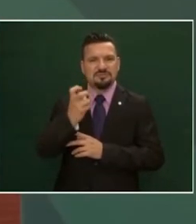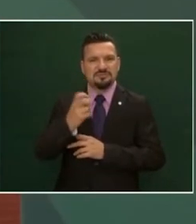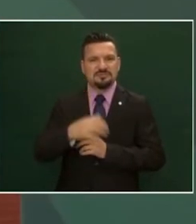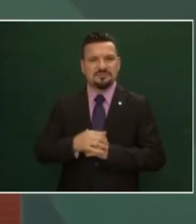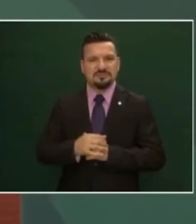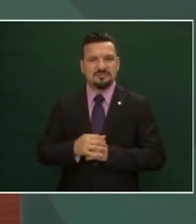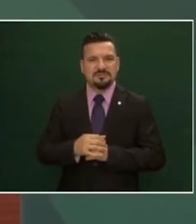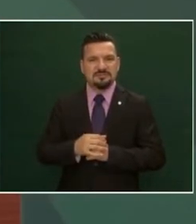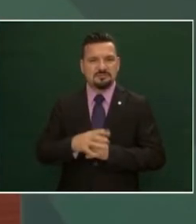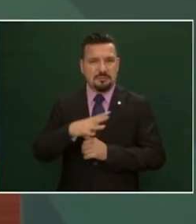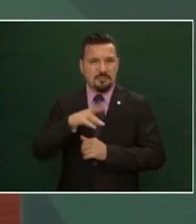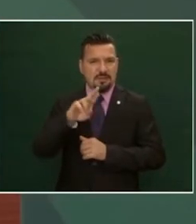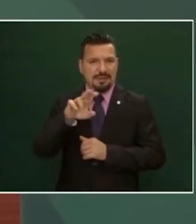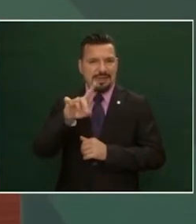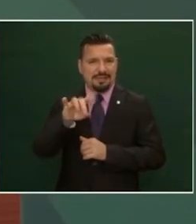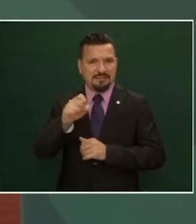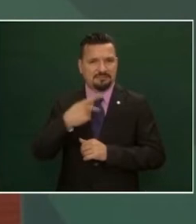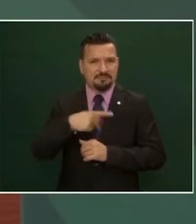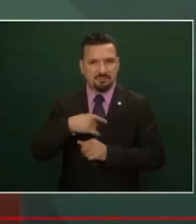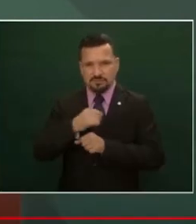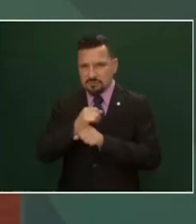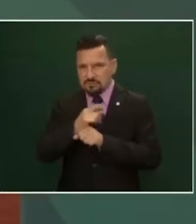en las redes sociales